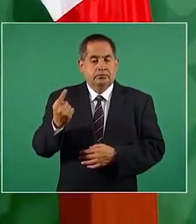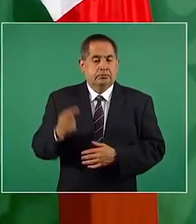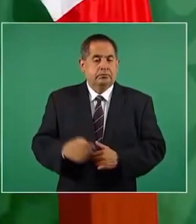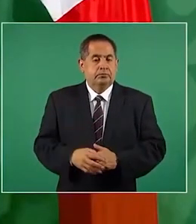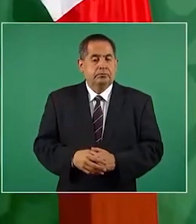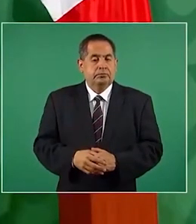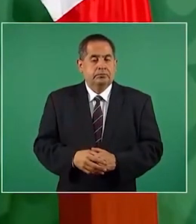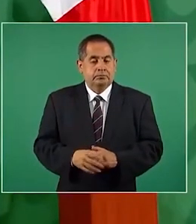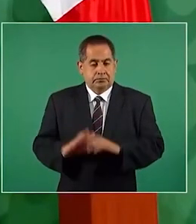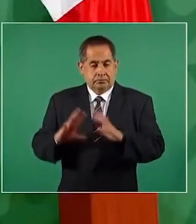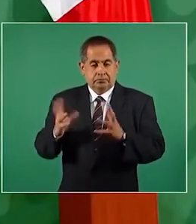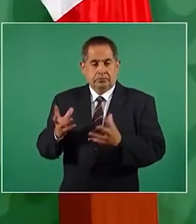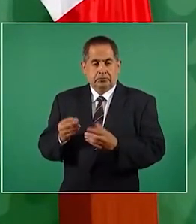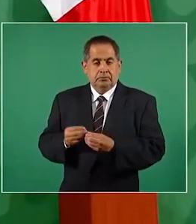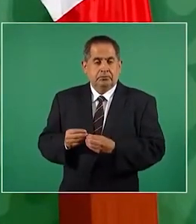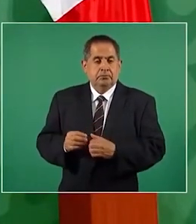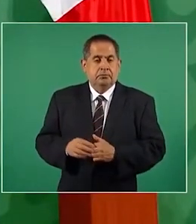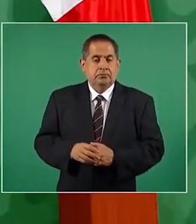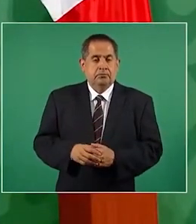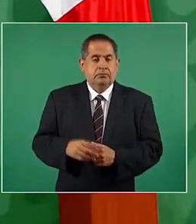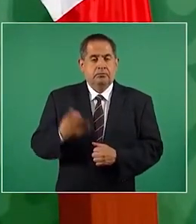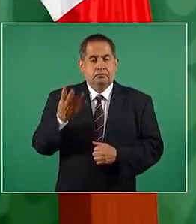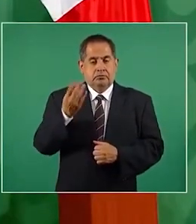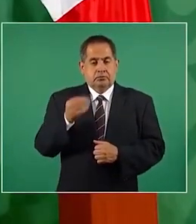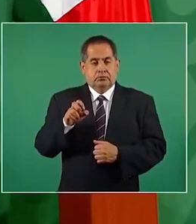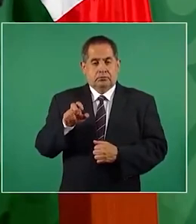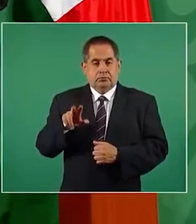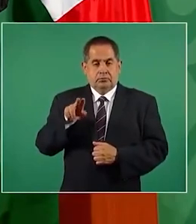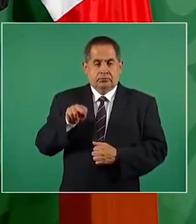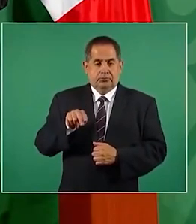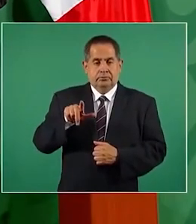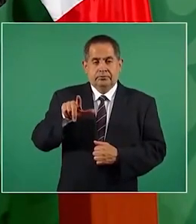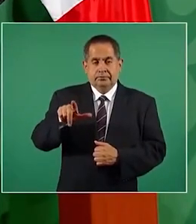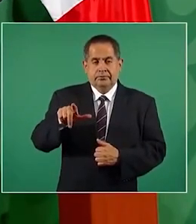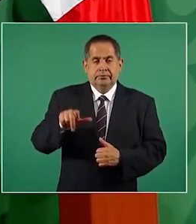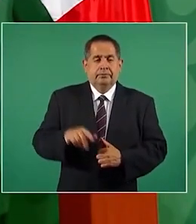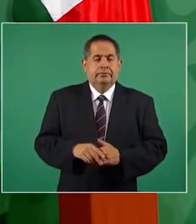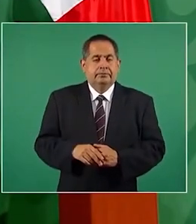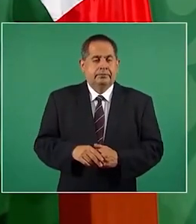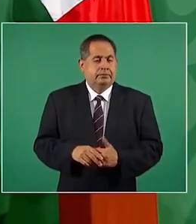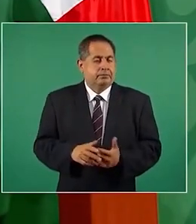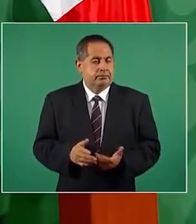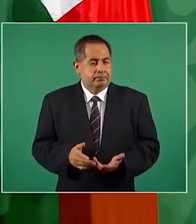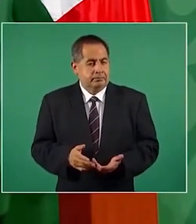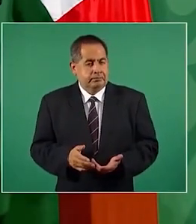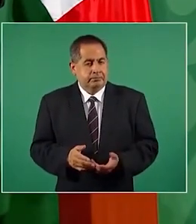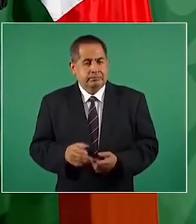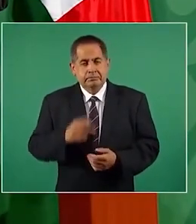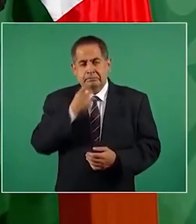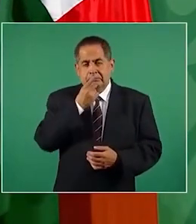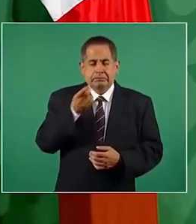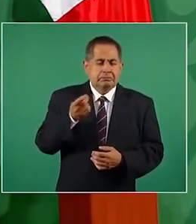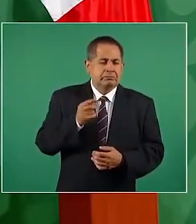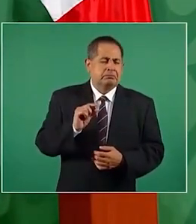en total 987 se podrá decir es poco